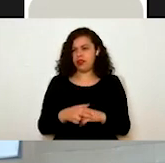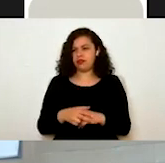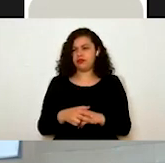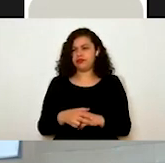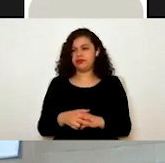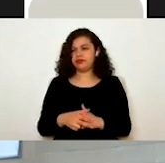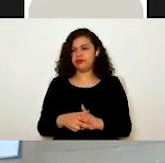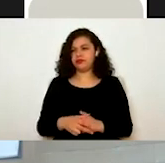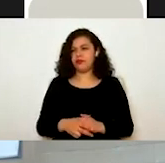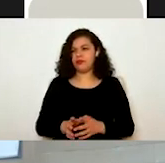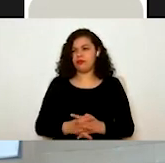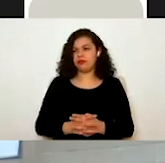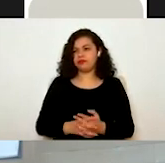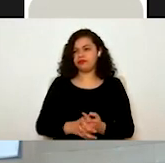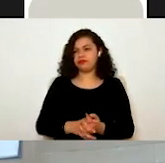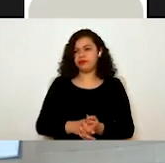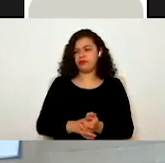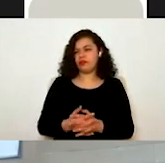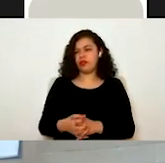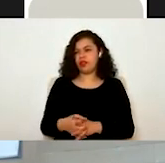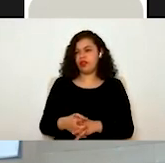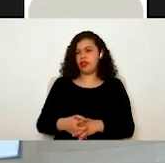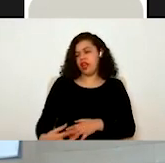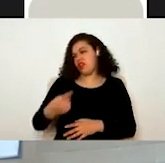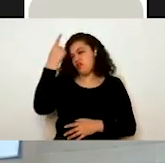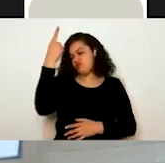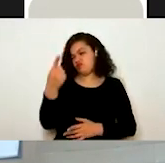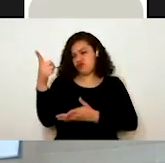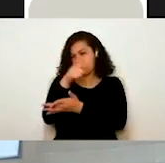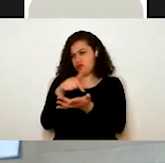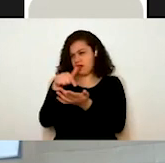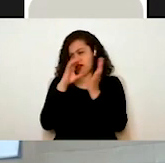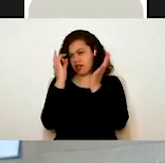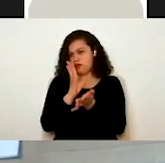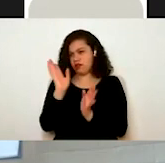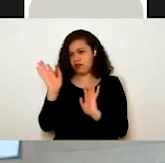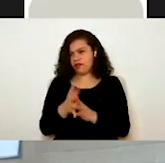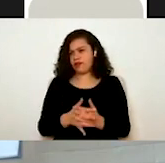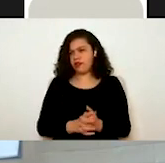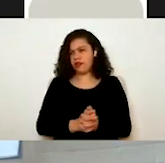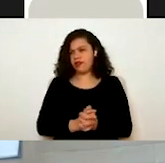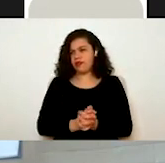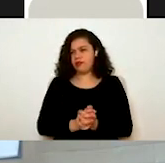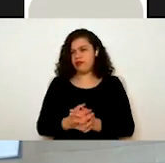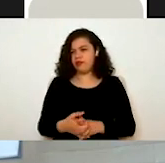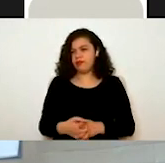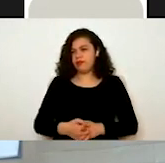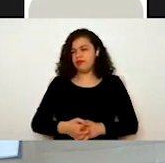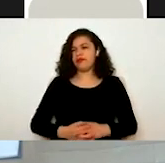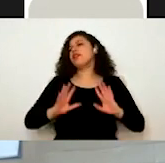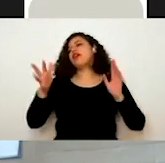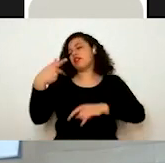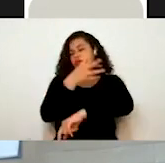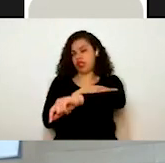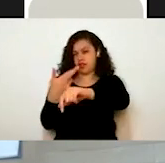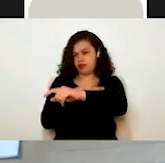solo módulo, Enajenación de bienes muebles y enajenación de bienes muebles. Y bueno, ya todos los demás trámites que ustedes ya van a